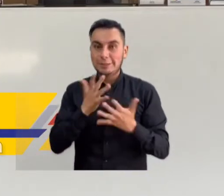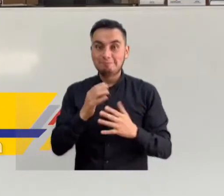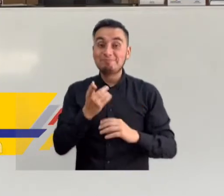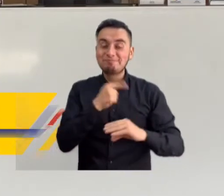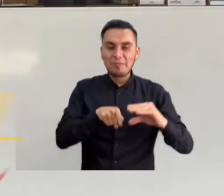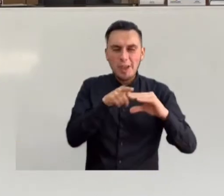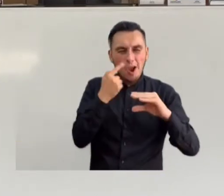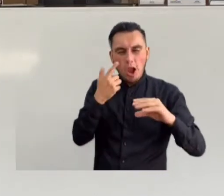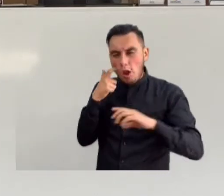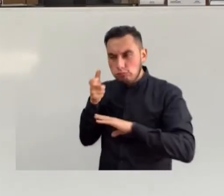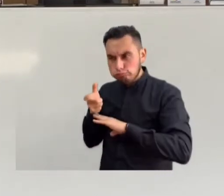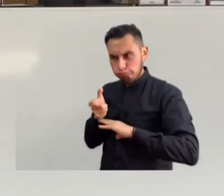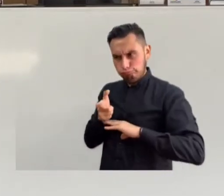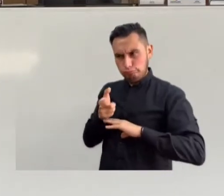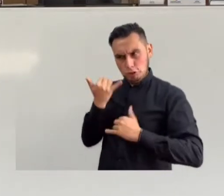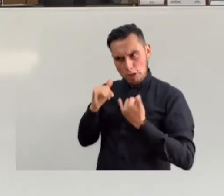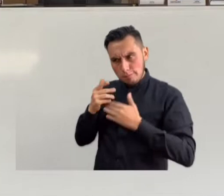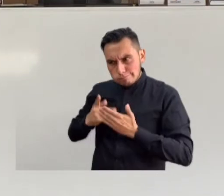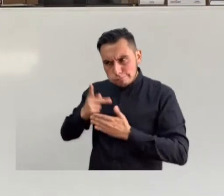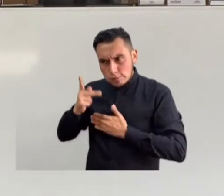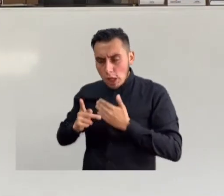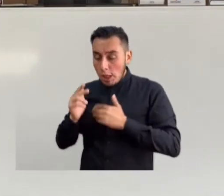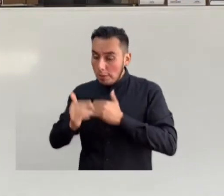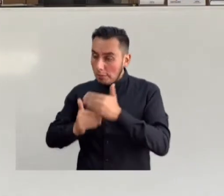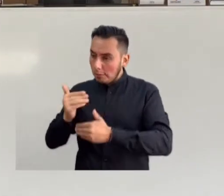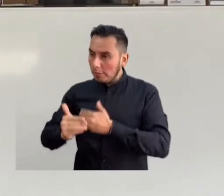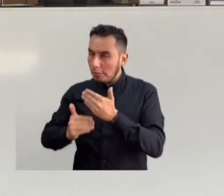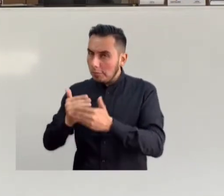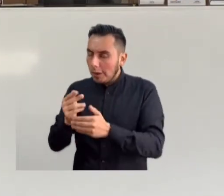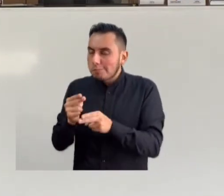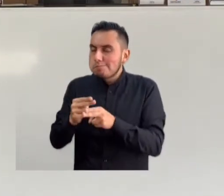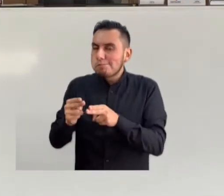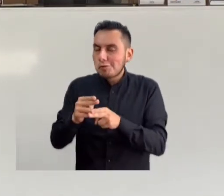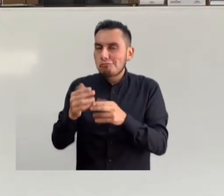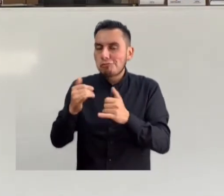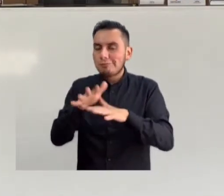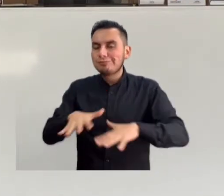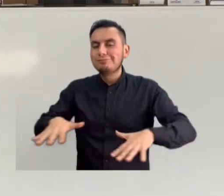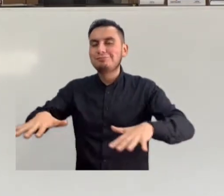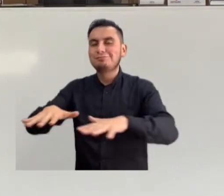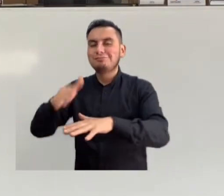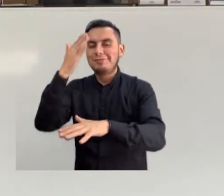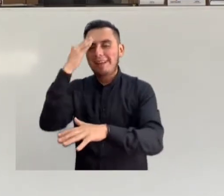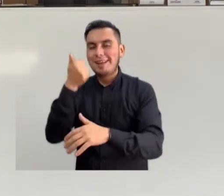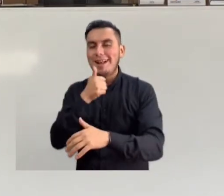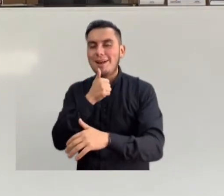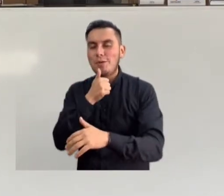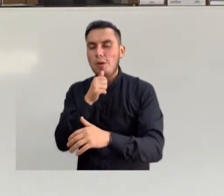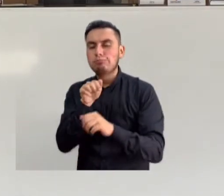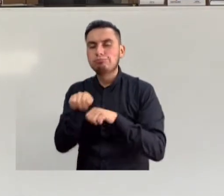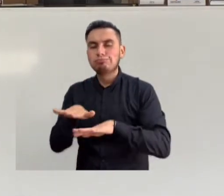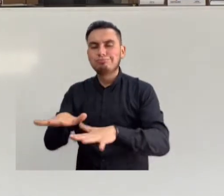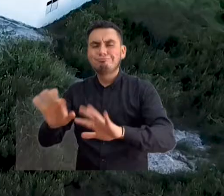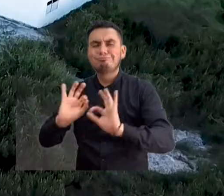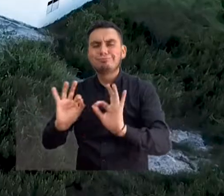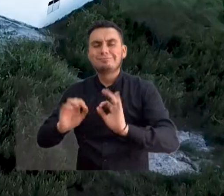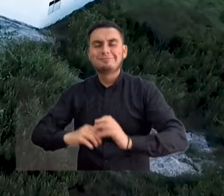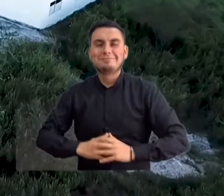La Contraloría General ha estado atenta a la culminación del proyecto y todo indica que muy pronto podrán disfrutar del preciado líquido.